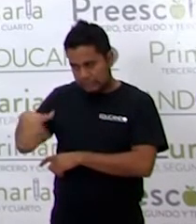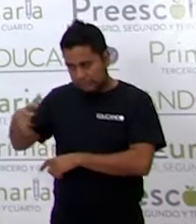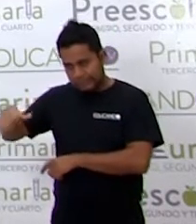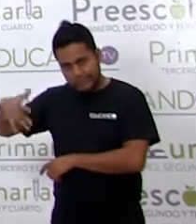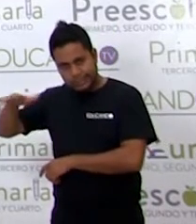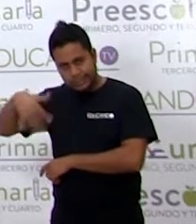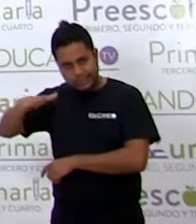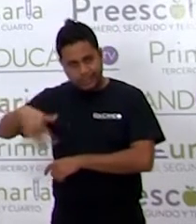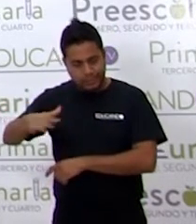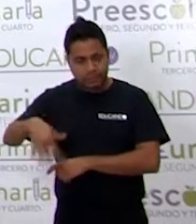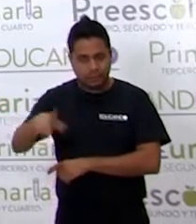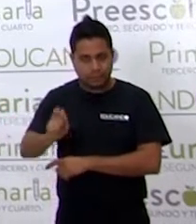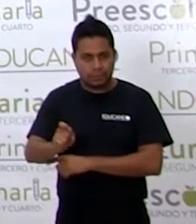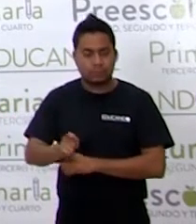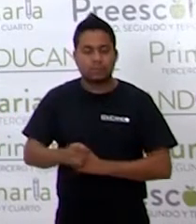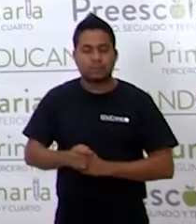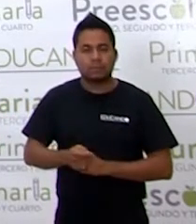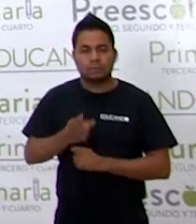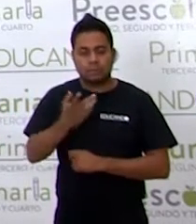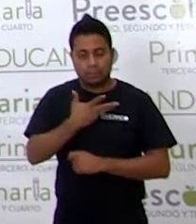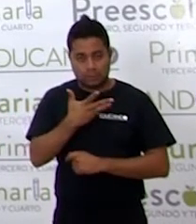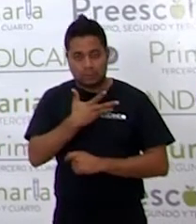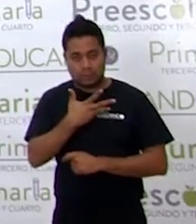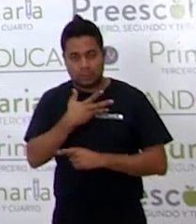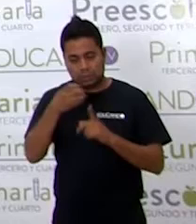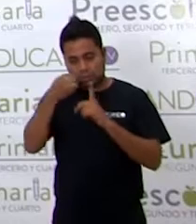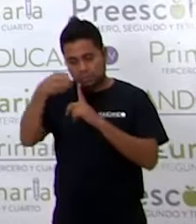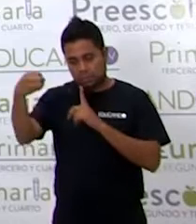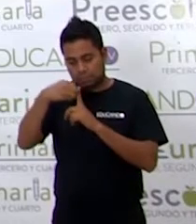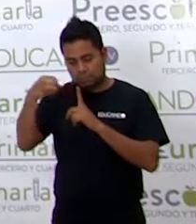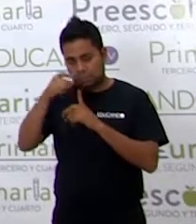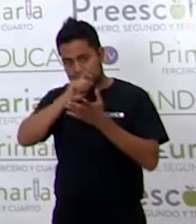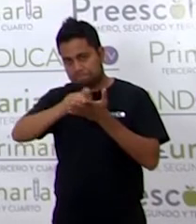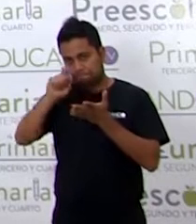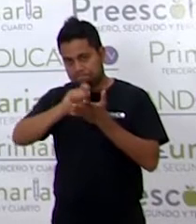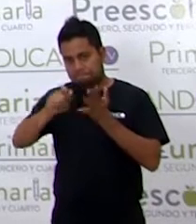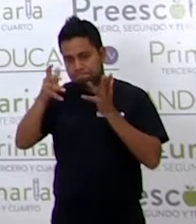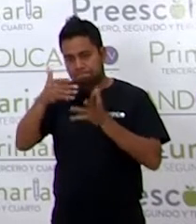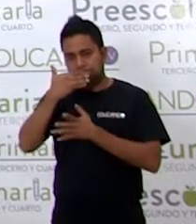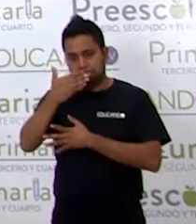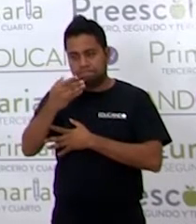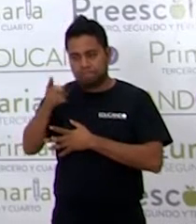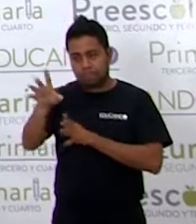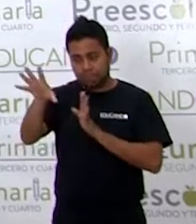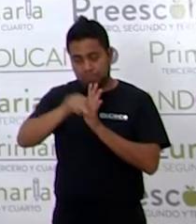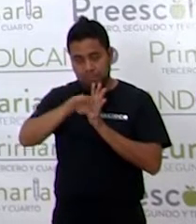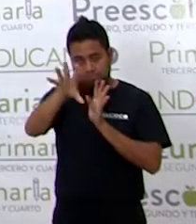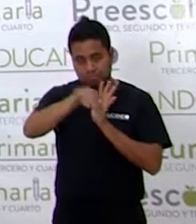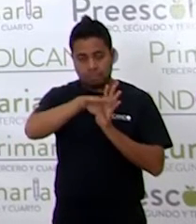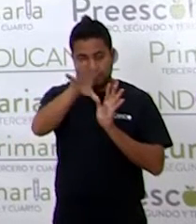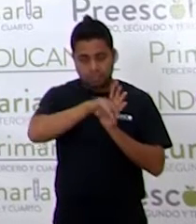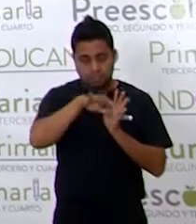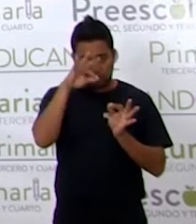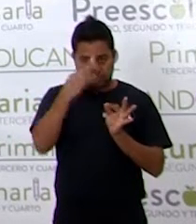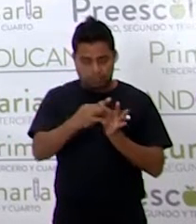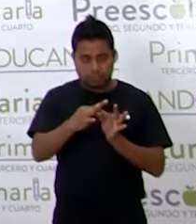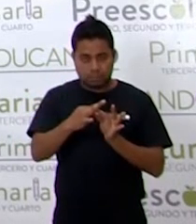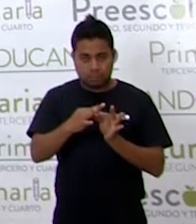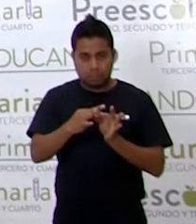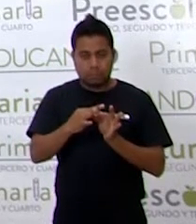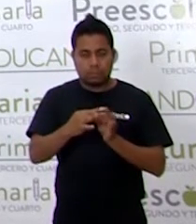Tenemos algunas oraciones escritas. ¿Ya las copiaste? O